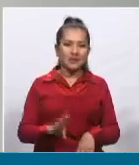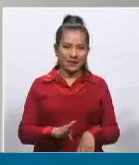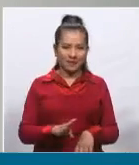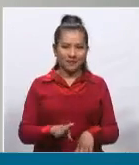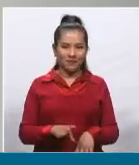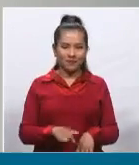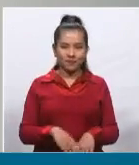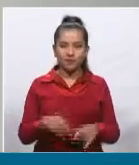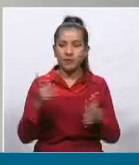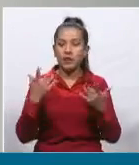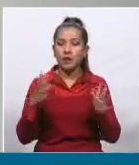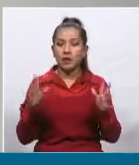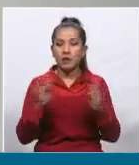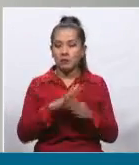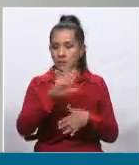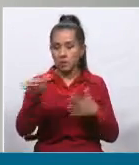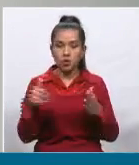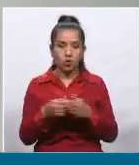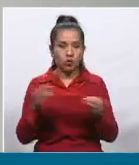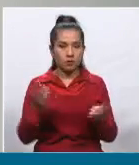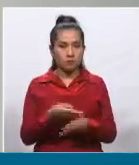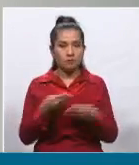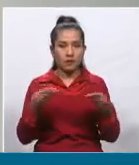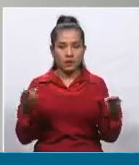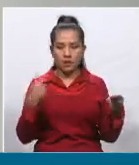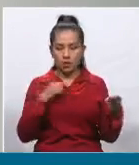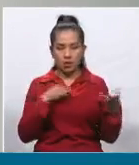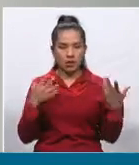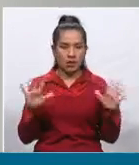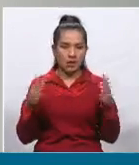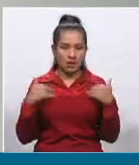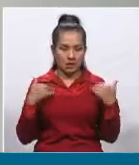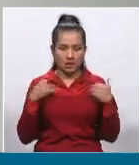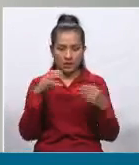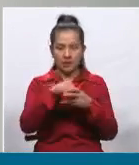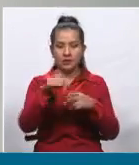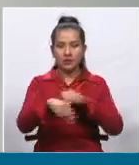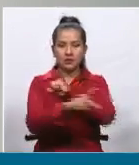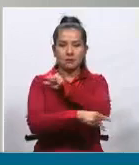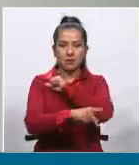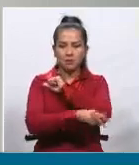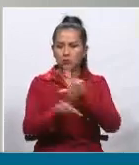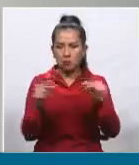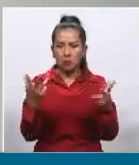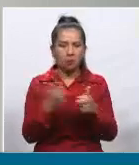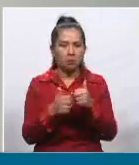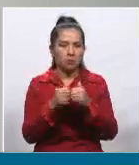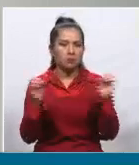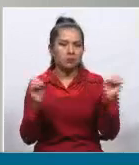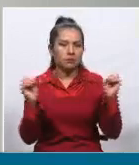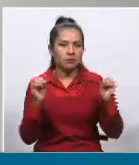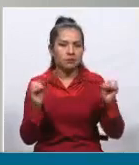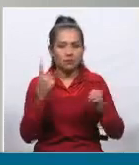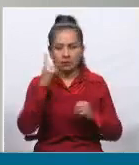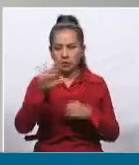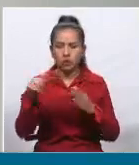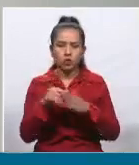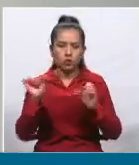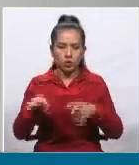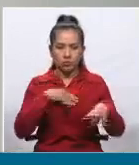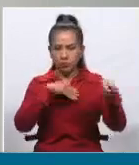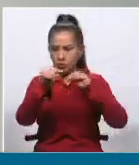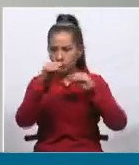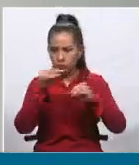Entonces, todo el material rodante que tenemos ahora en el país no tiene ningún inconveniente de transitar